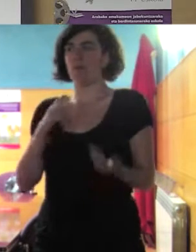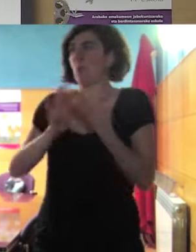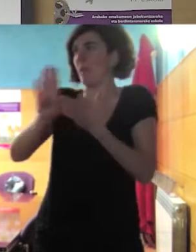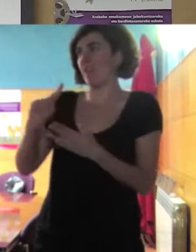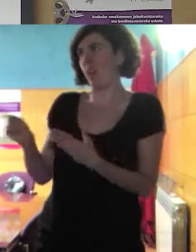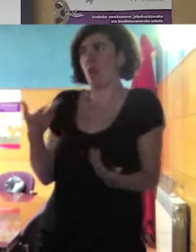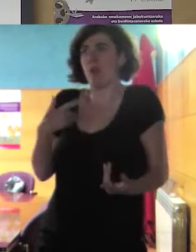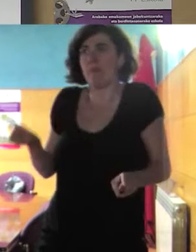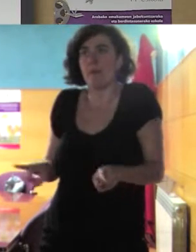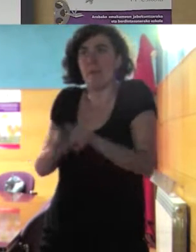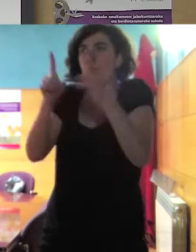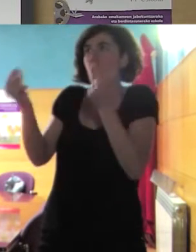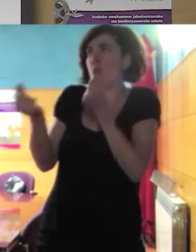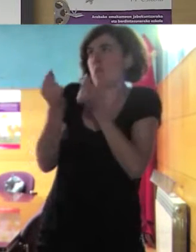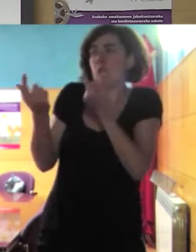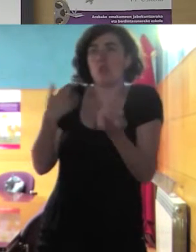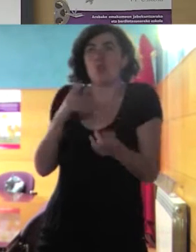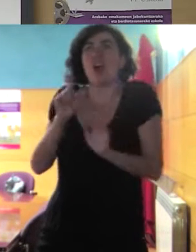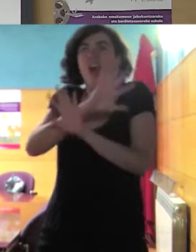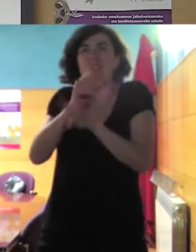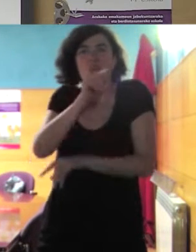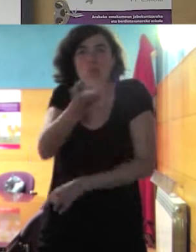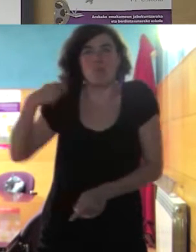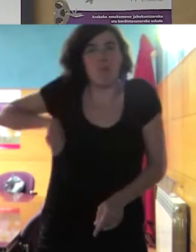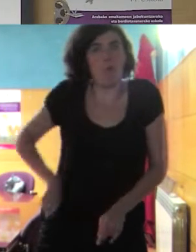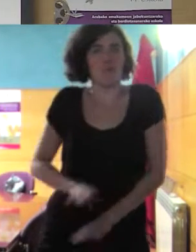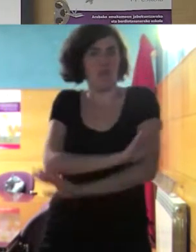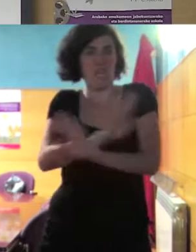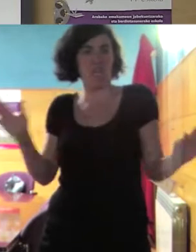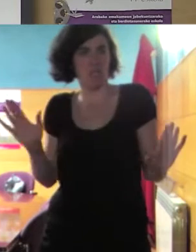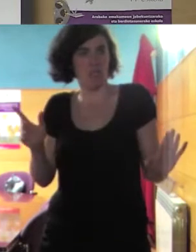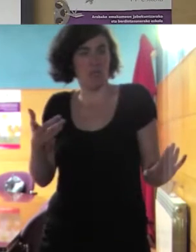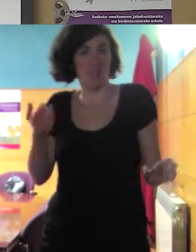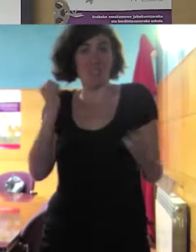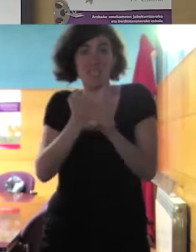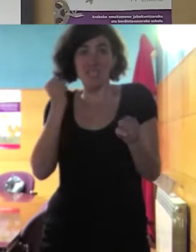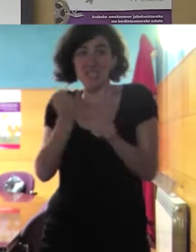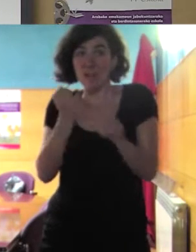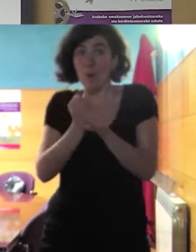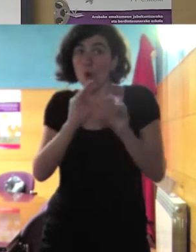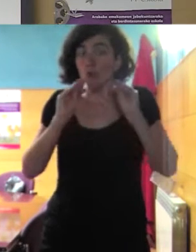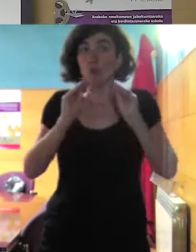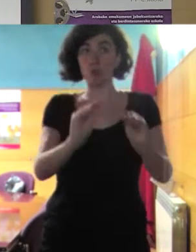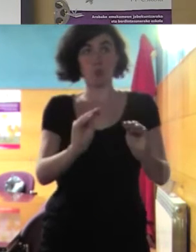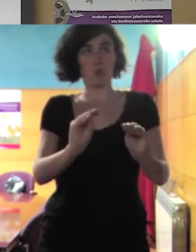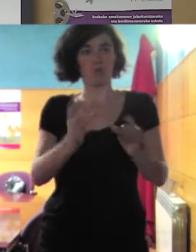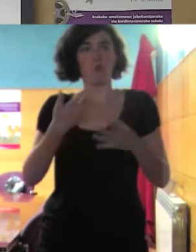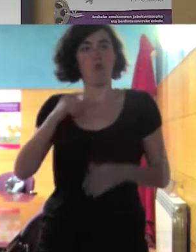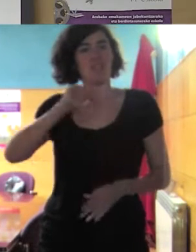química me importa poco tú eres profesional de la educación y eso implica que gestiones tus reacciones y tus sentimientos